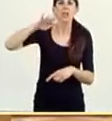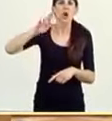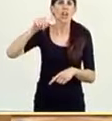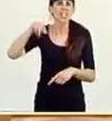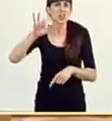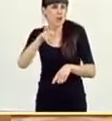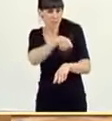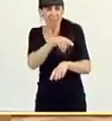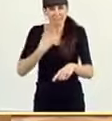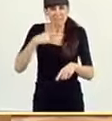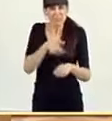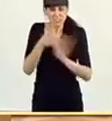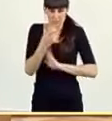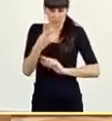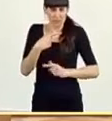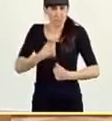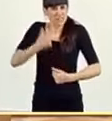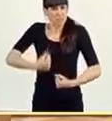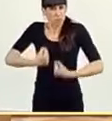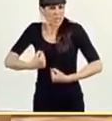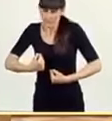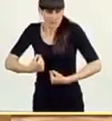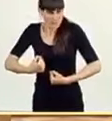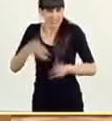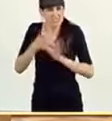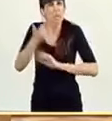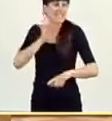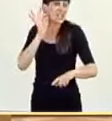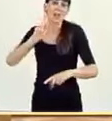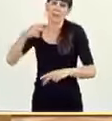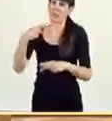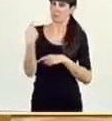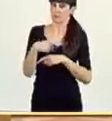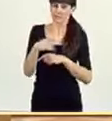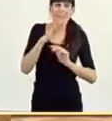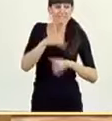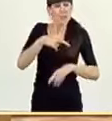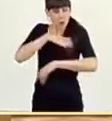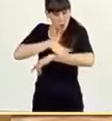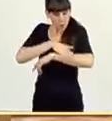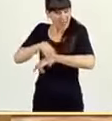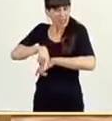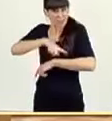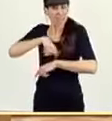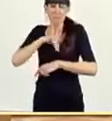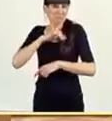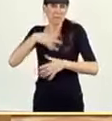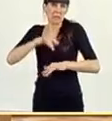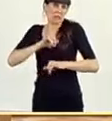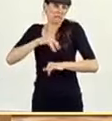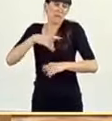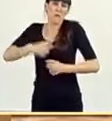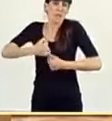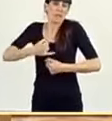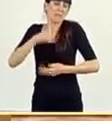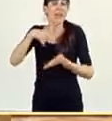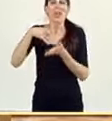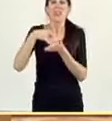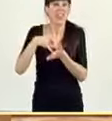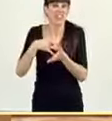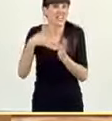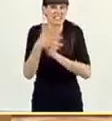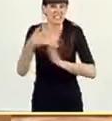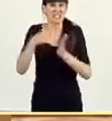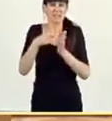No solo no salimos más fuertes, sino que salimos más pobres. Y tan siquiera este gobierno es fuerte, es débil. A